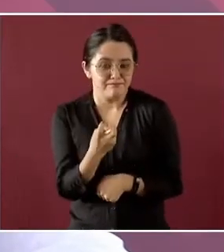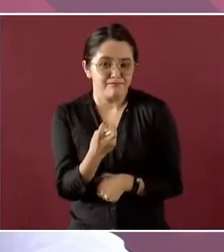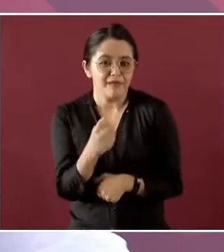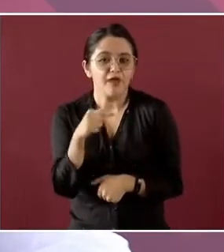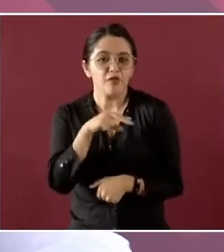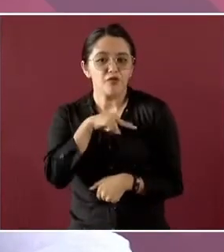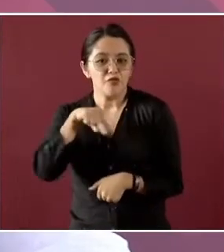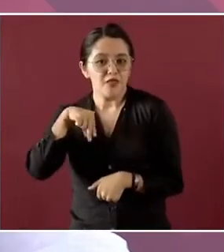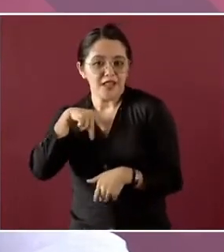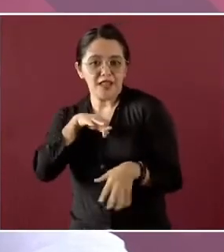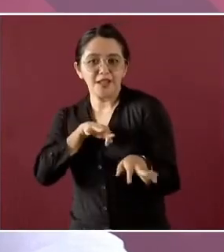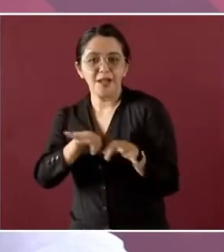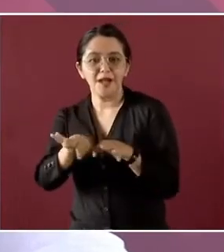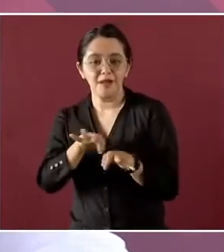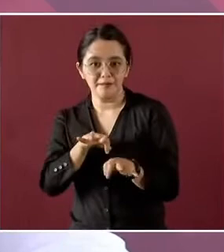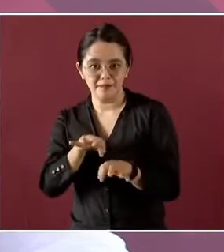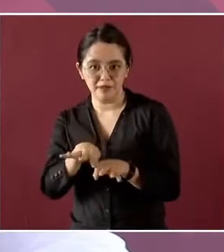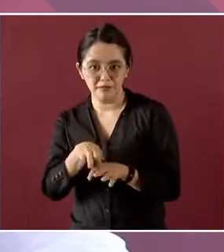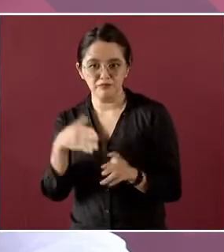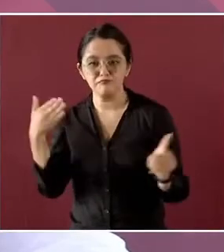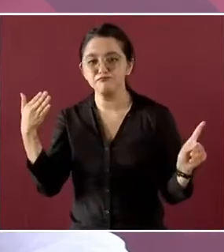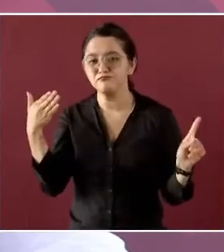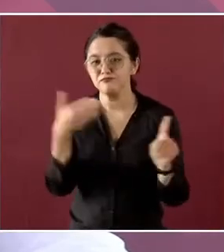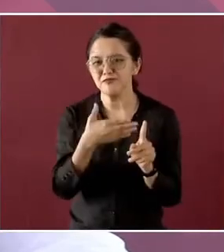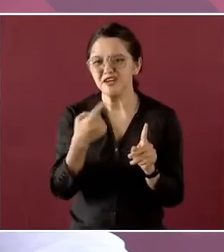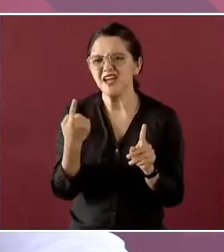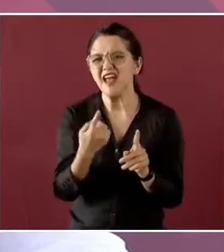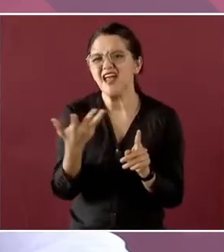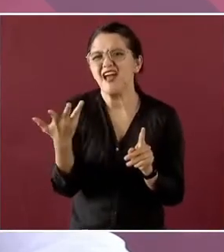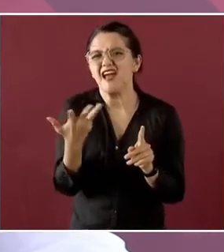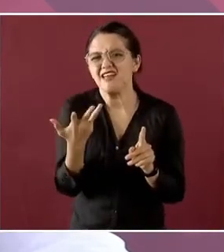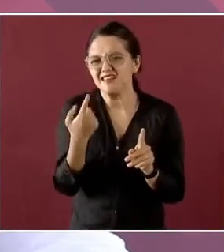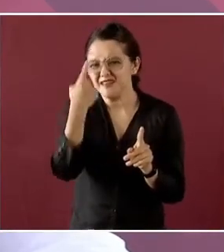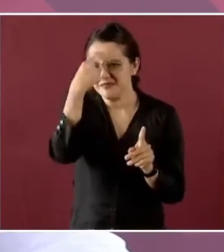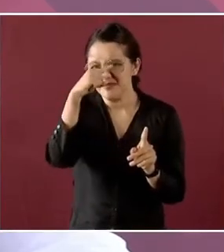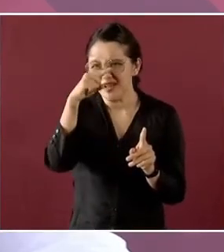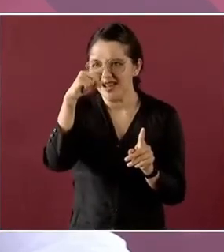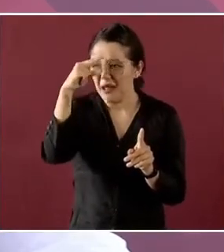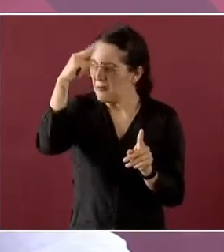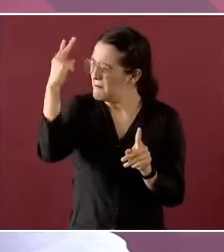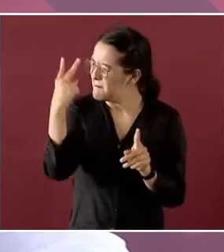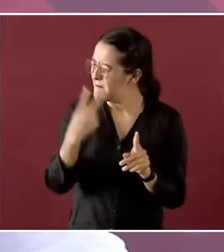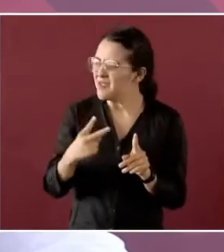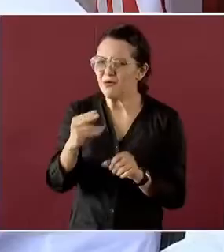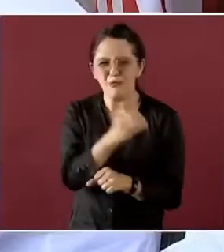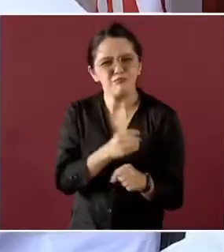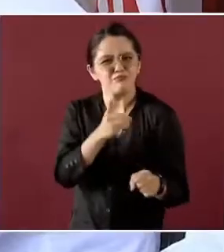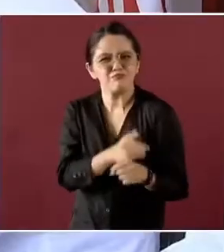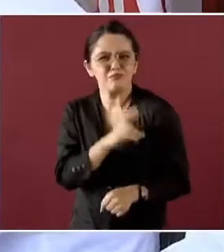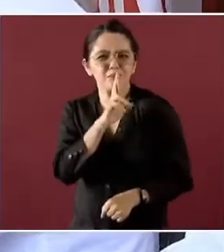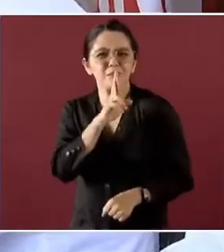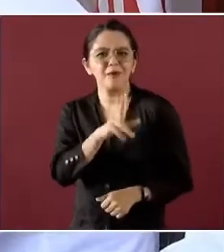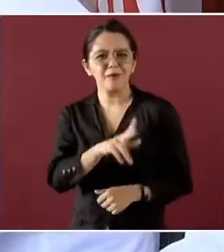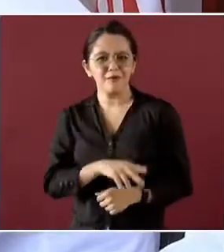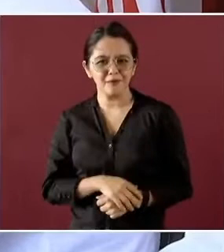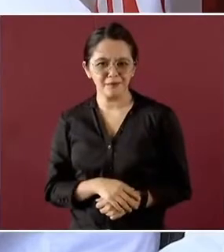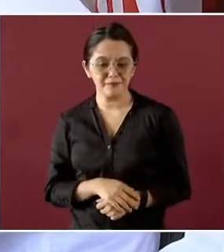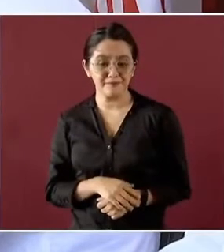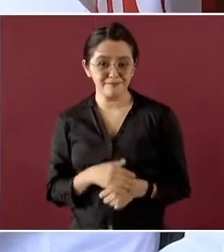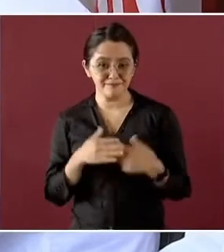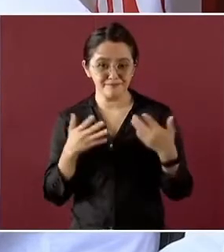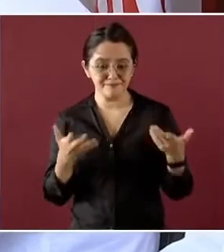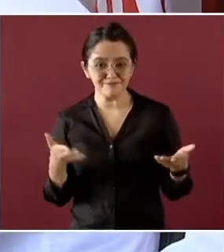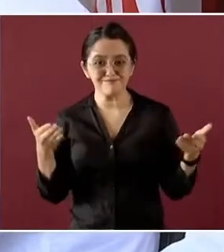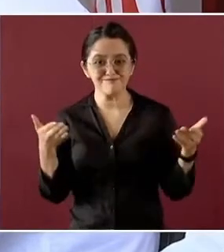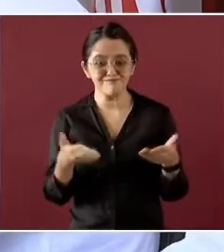Amcham está enfocado en aquello que sí podemos hacer para que México sea un país de oportunidades. Tenemos en